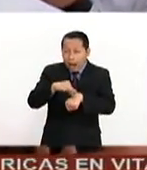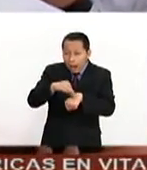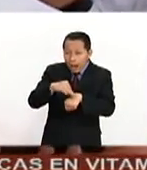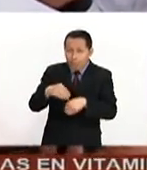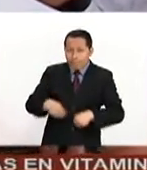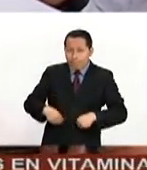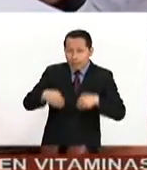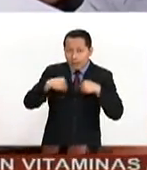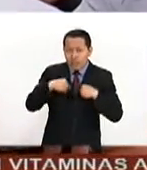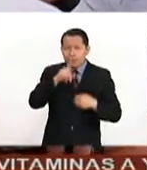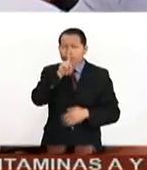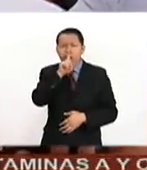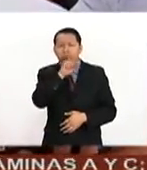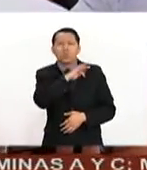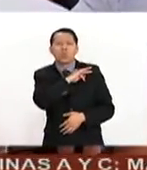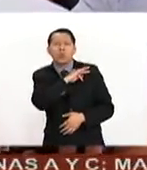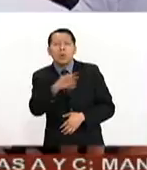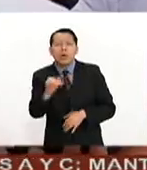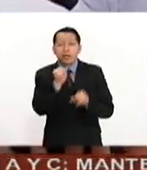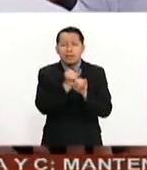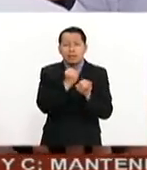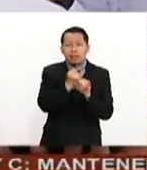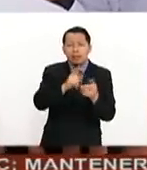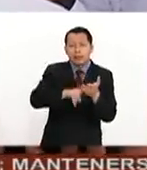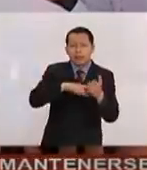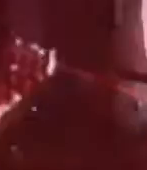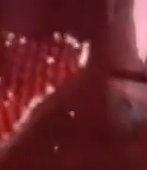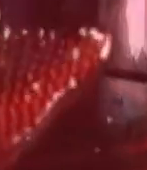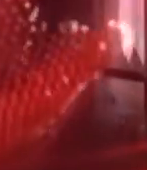Lo hacen de manera digital en el consulado.